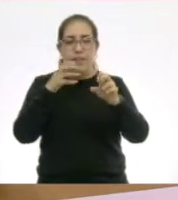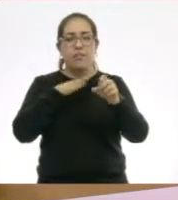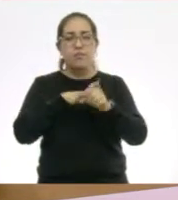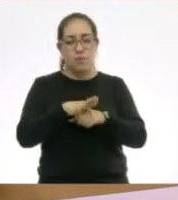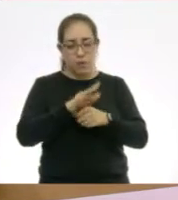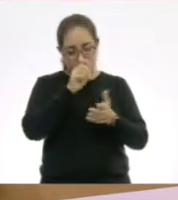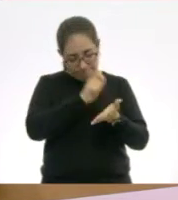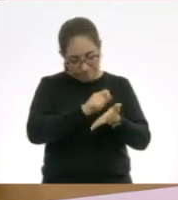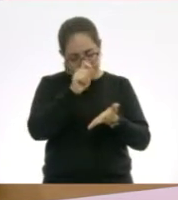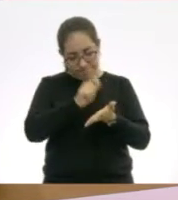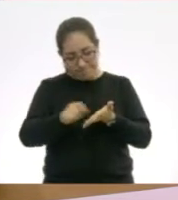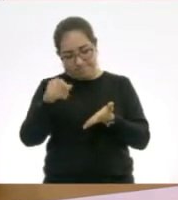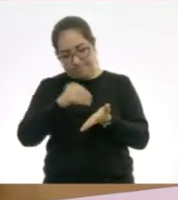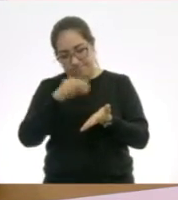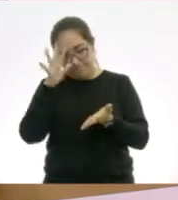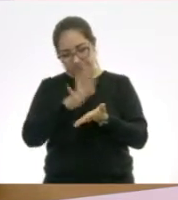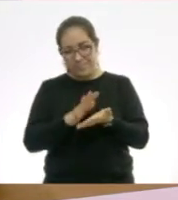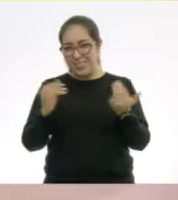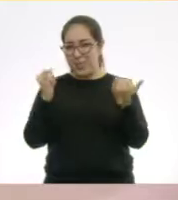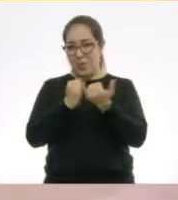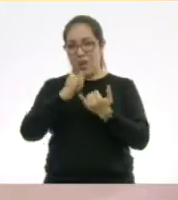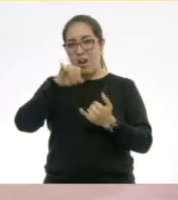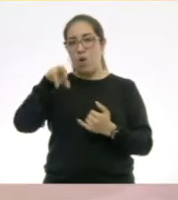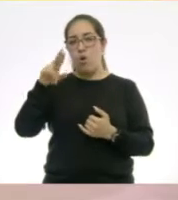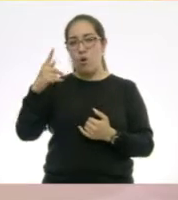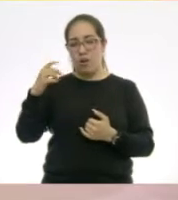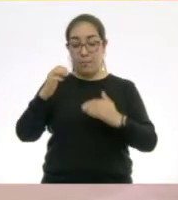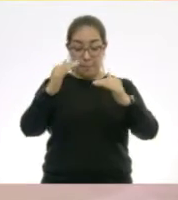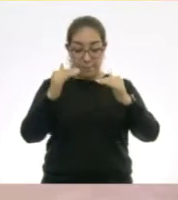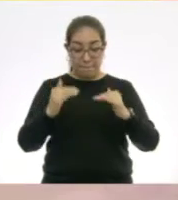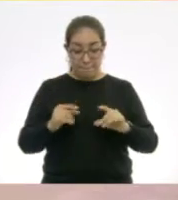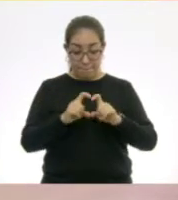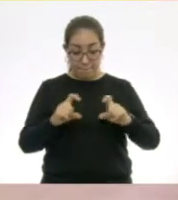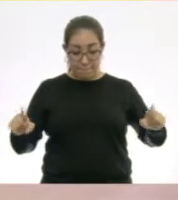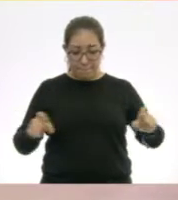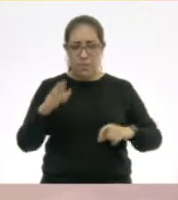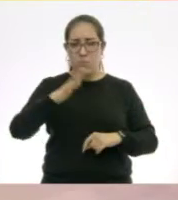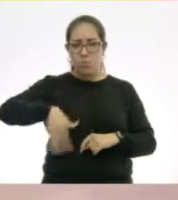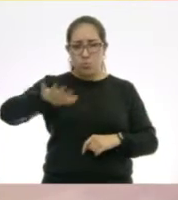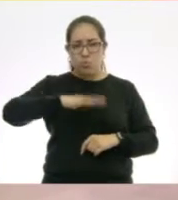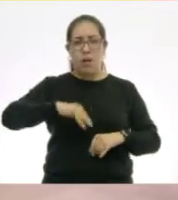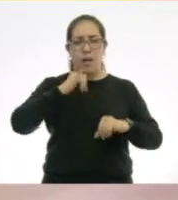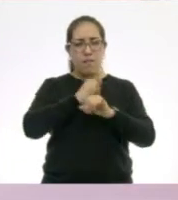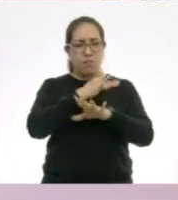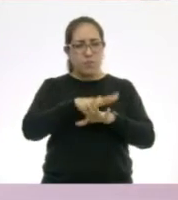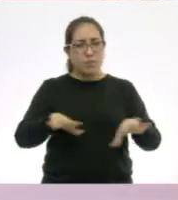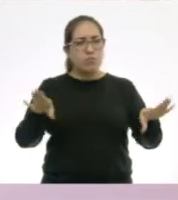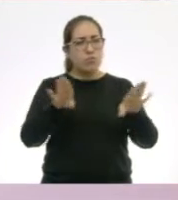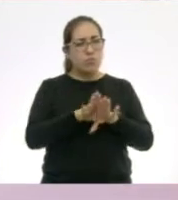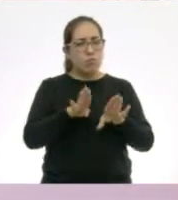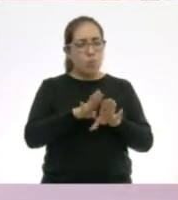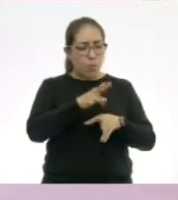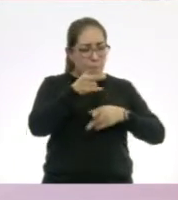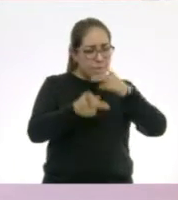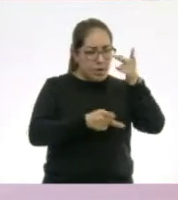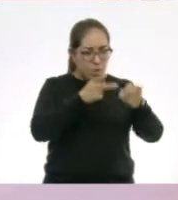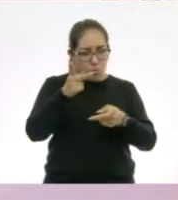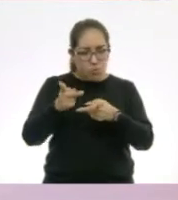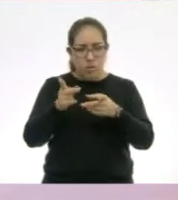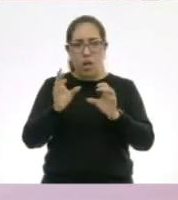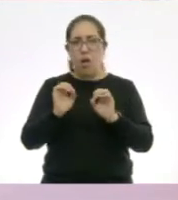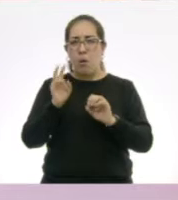dudas de Jorge. Así es. Muy bien. ¿Y la siguiente? Buscar información preguntando, leyendo, observando videos.